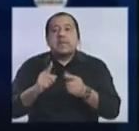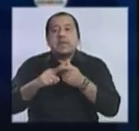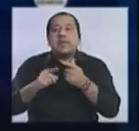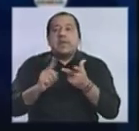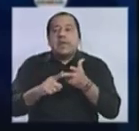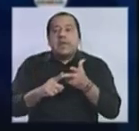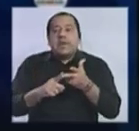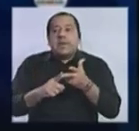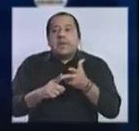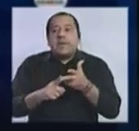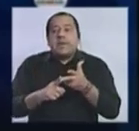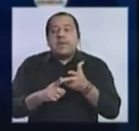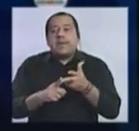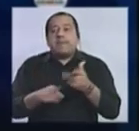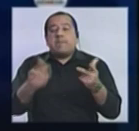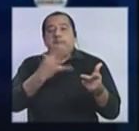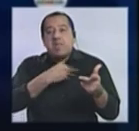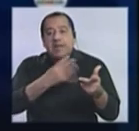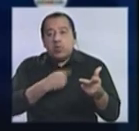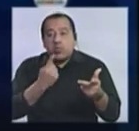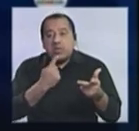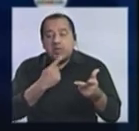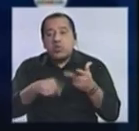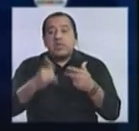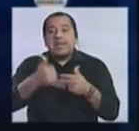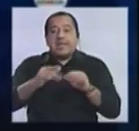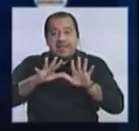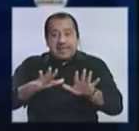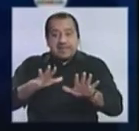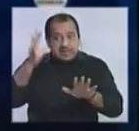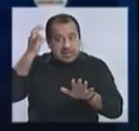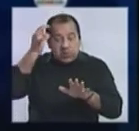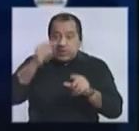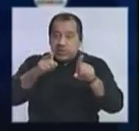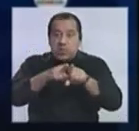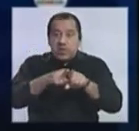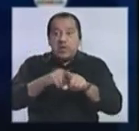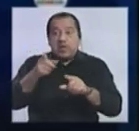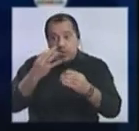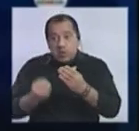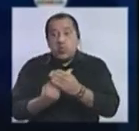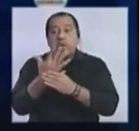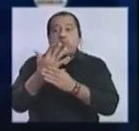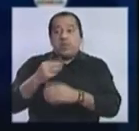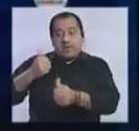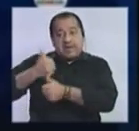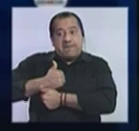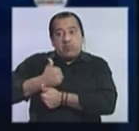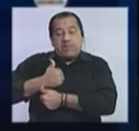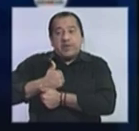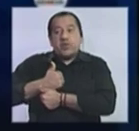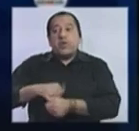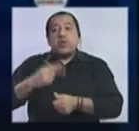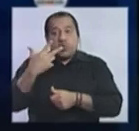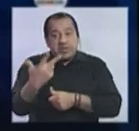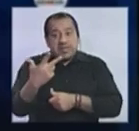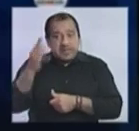bancas. El caso del Partido Nacional queda con 10, igual que lo que tenía, y aparece la figura de Cabildo Abierto con